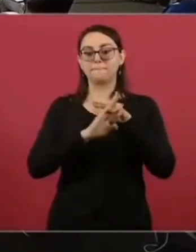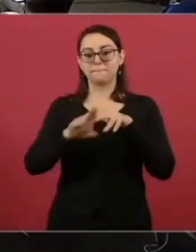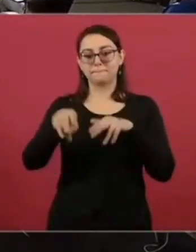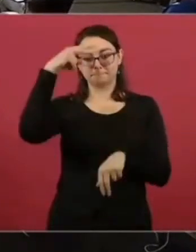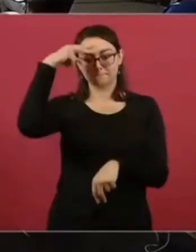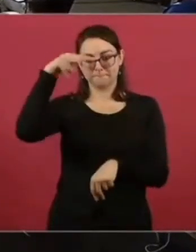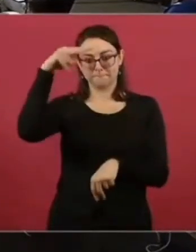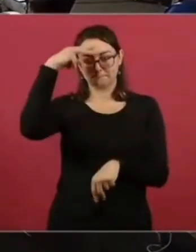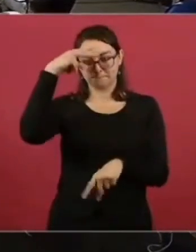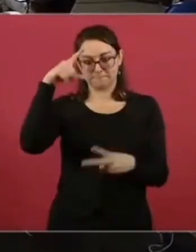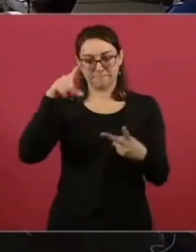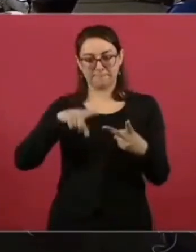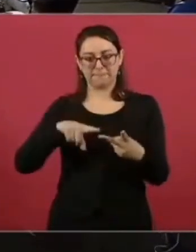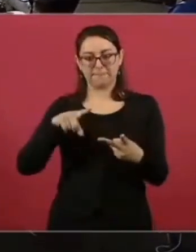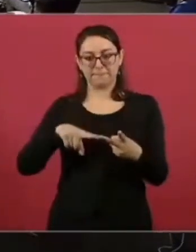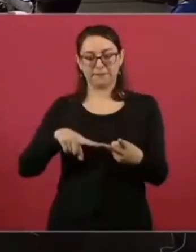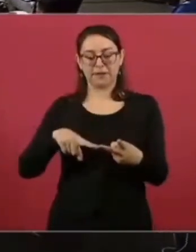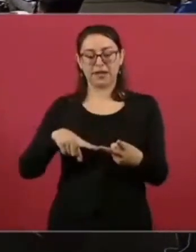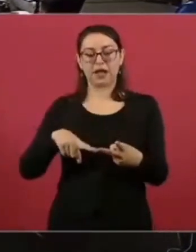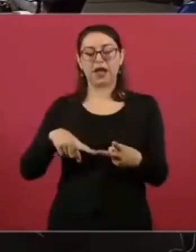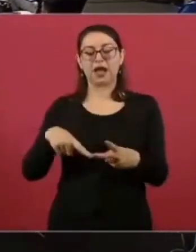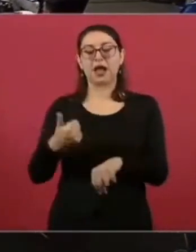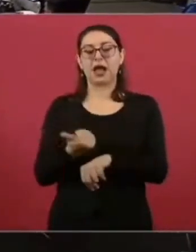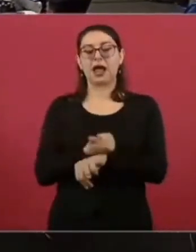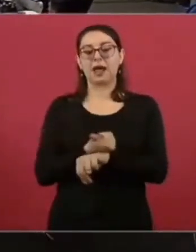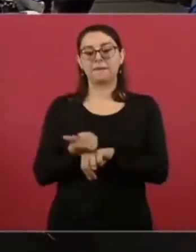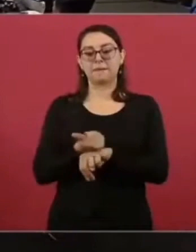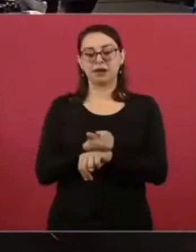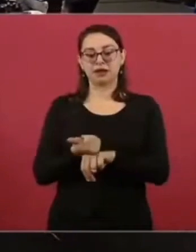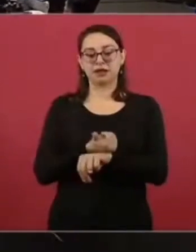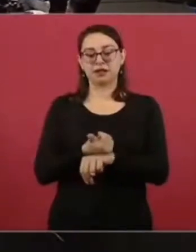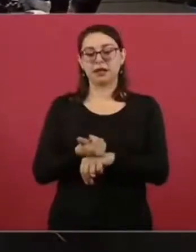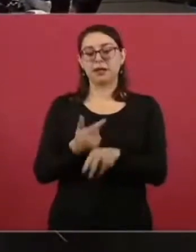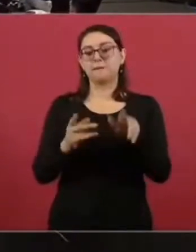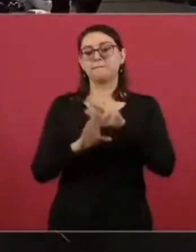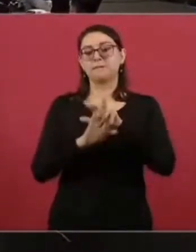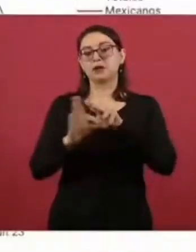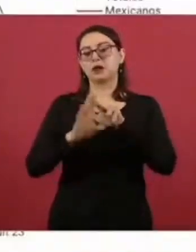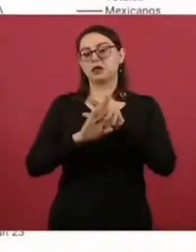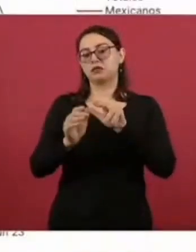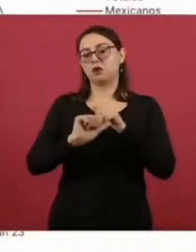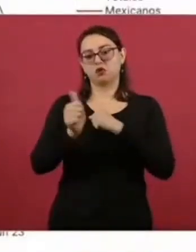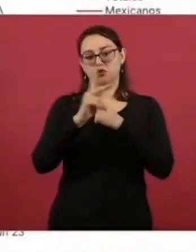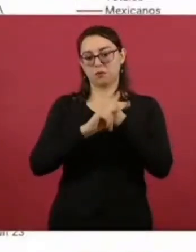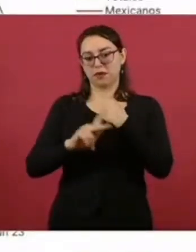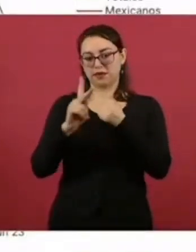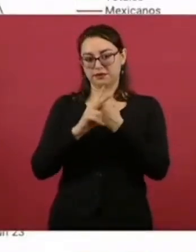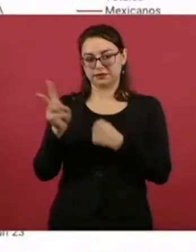La amarilla son migrantes de otros países.